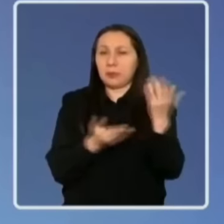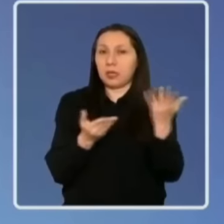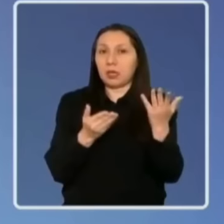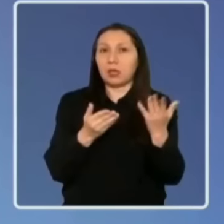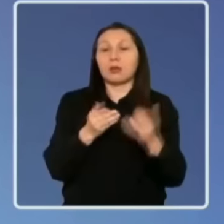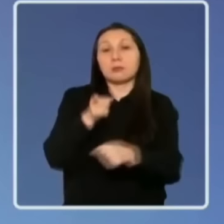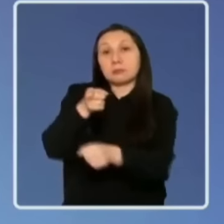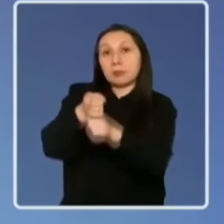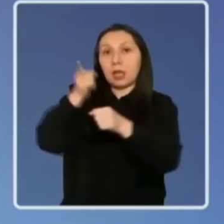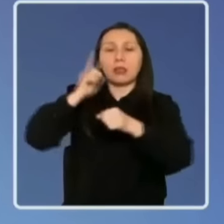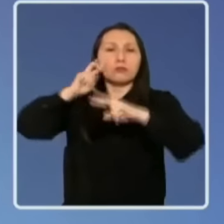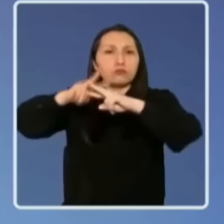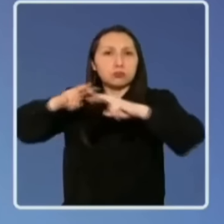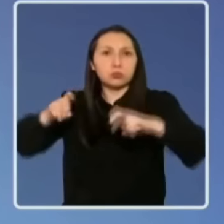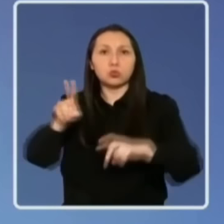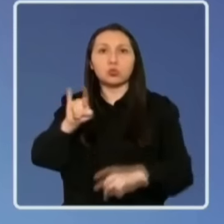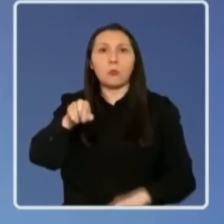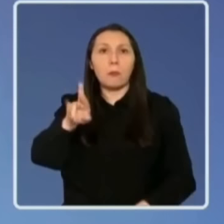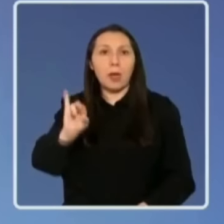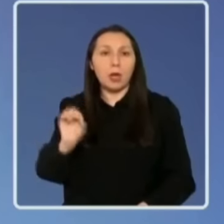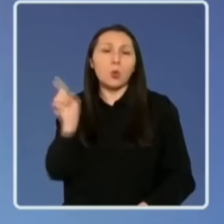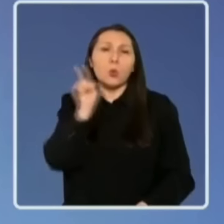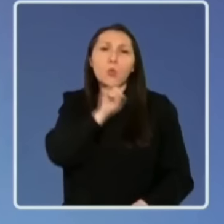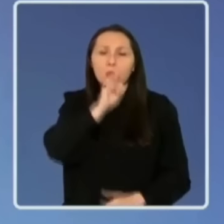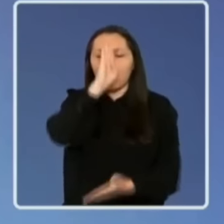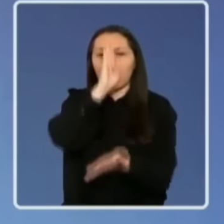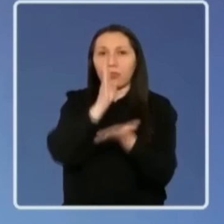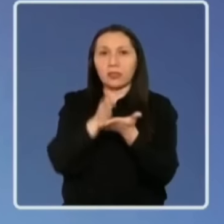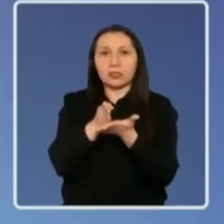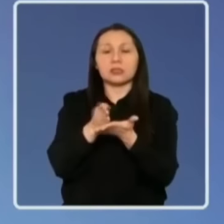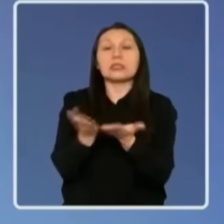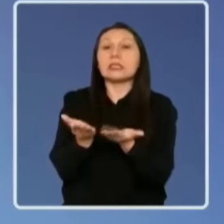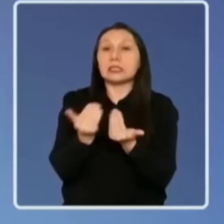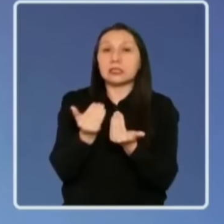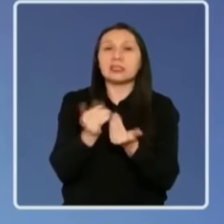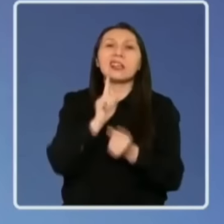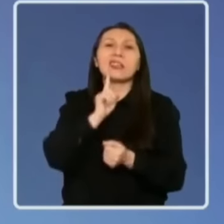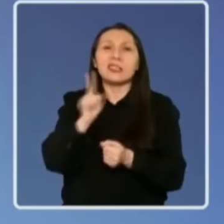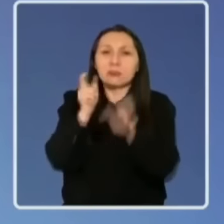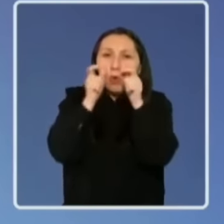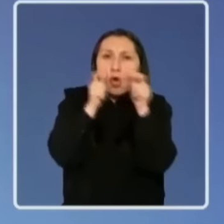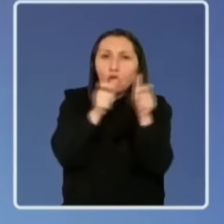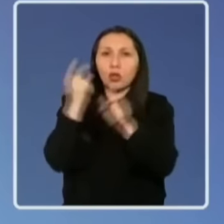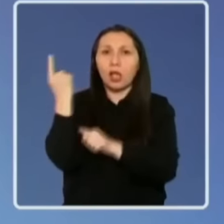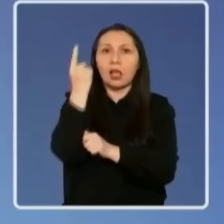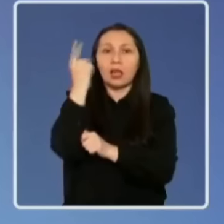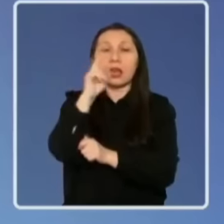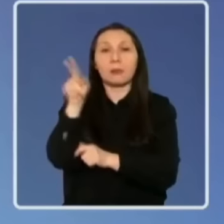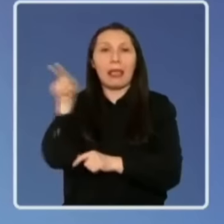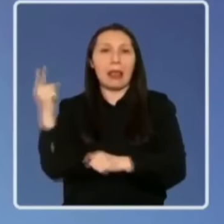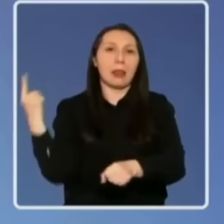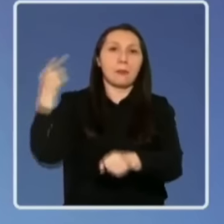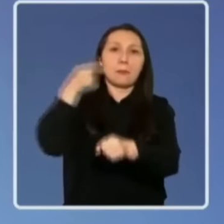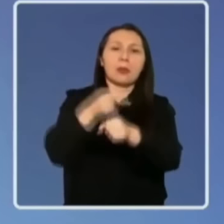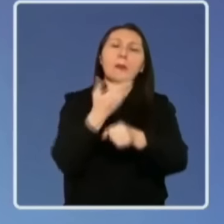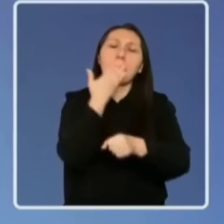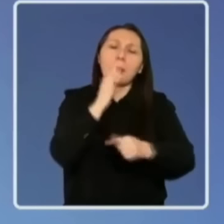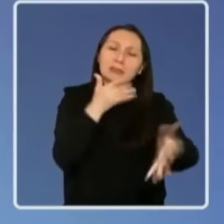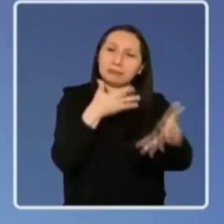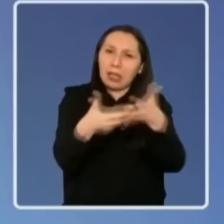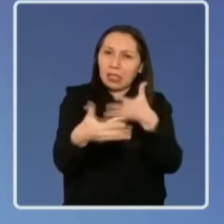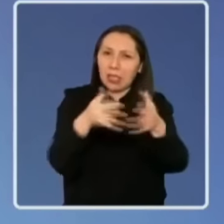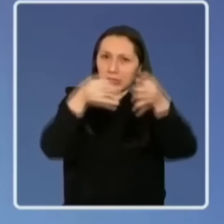solo en la instrucción del sumario y tomando la decisión finalmente de requerir que sea la Contraloría la que instruye el sumario por razones de transparencia,